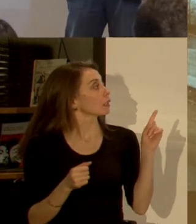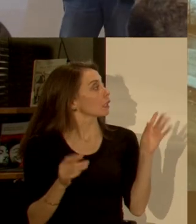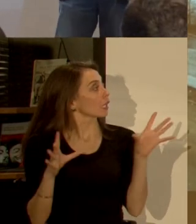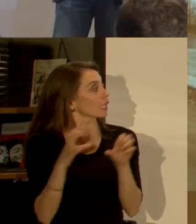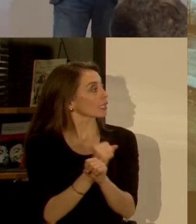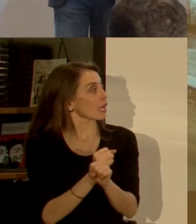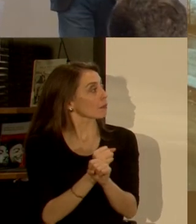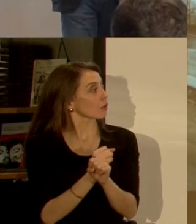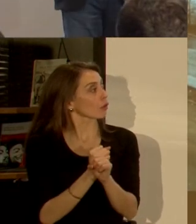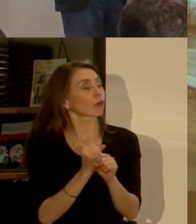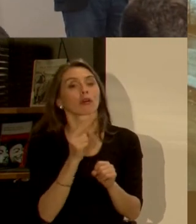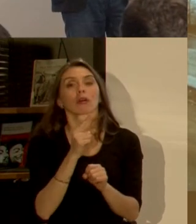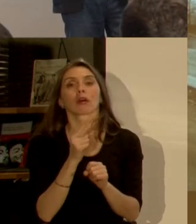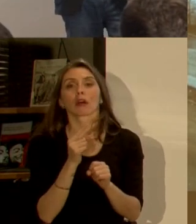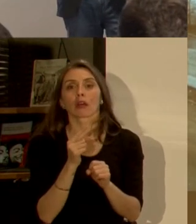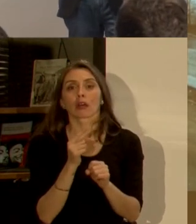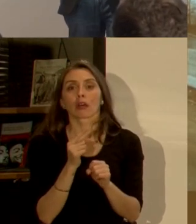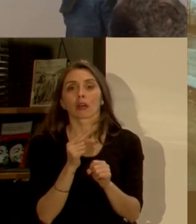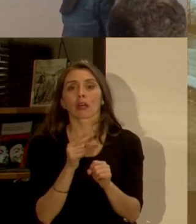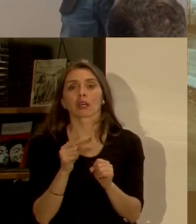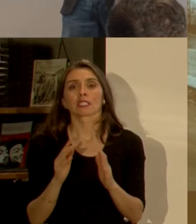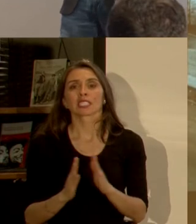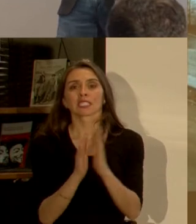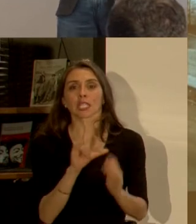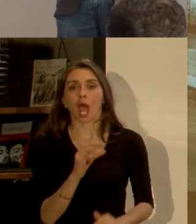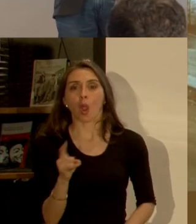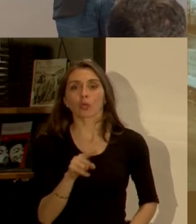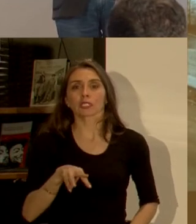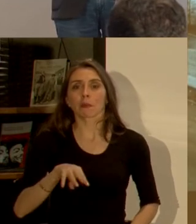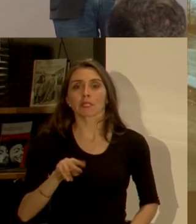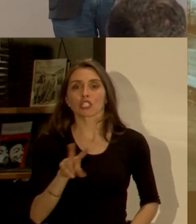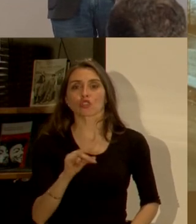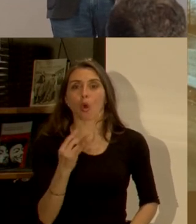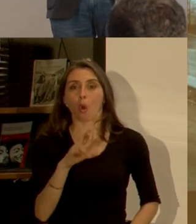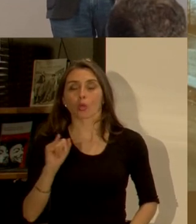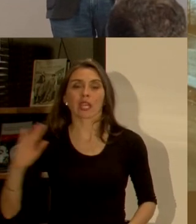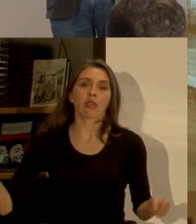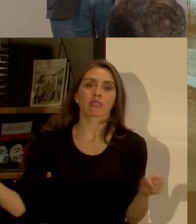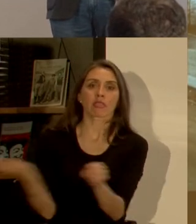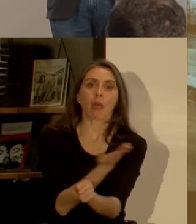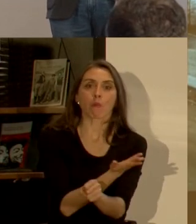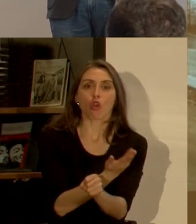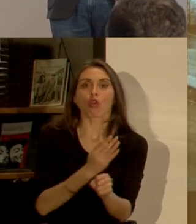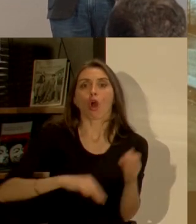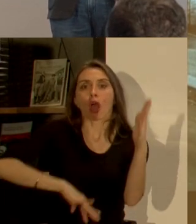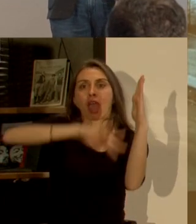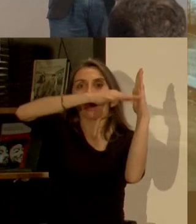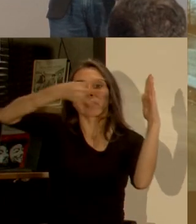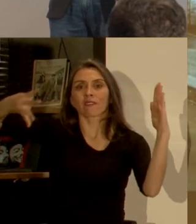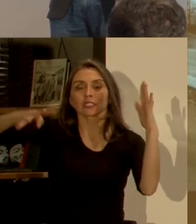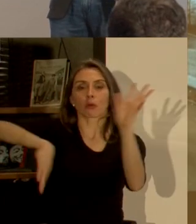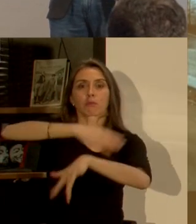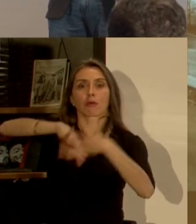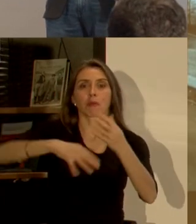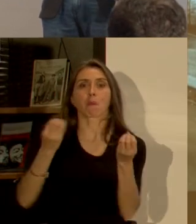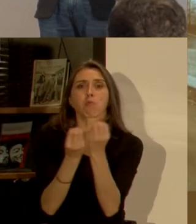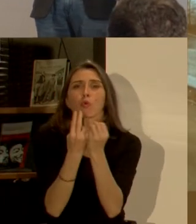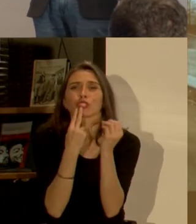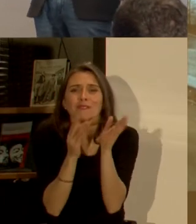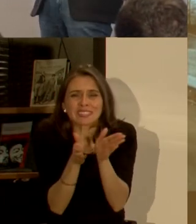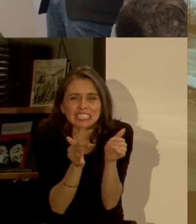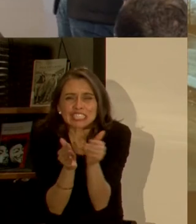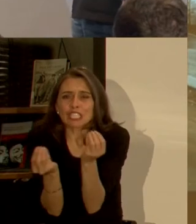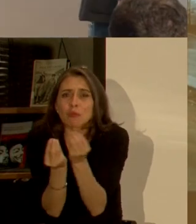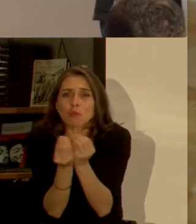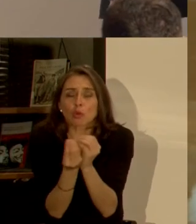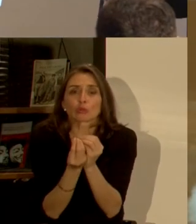el caso emblemático del Pruitt-Ego en San Luis, Missouri lo tuvieron que demoler por los conflictos sociales que se generaron ahí por hiperdensidad por